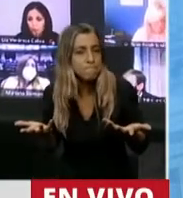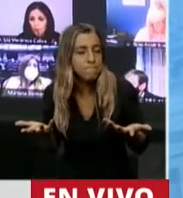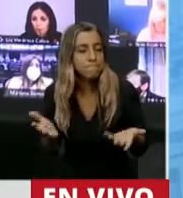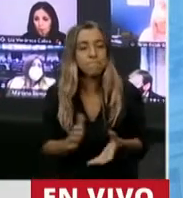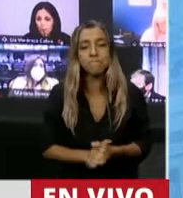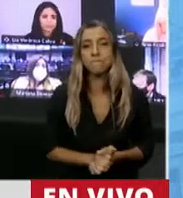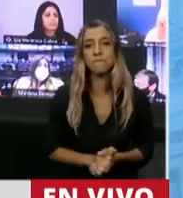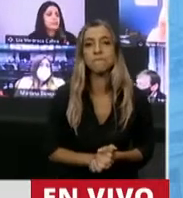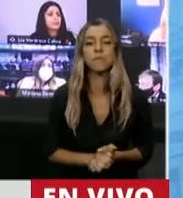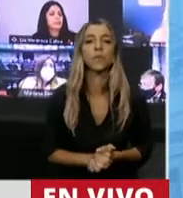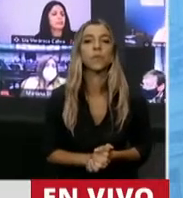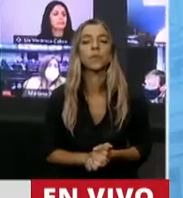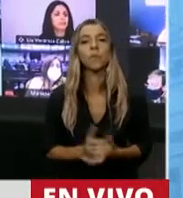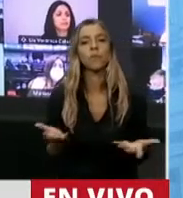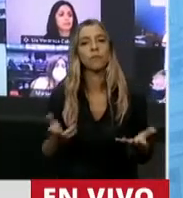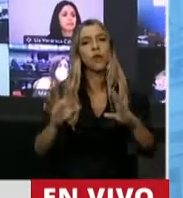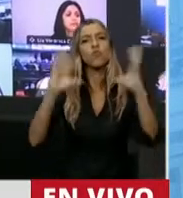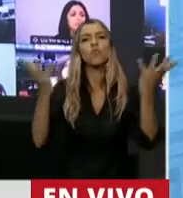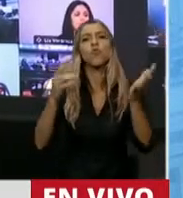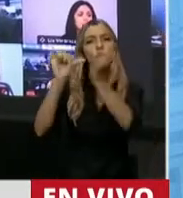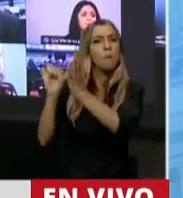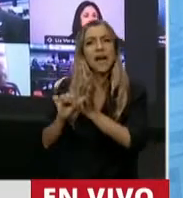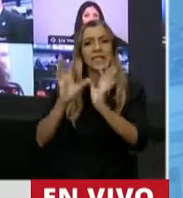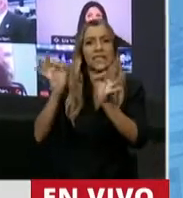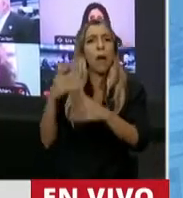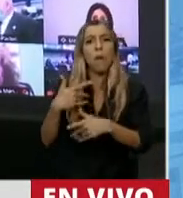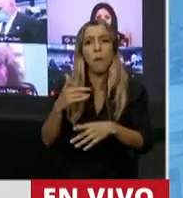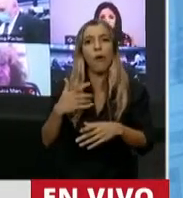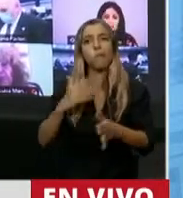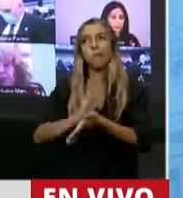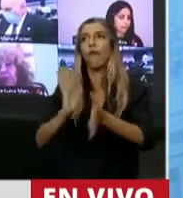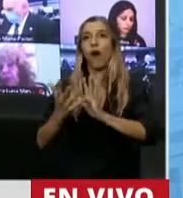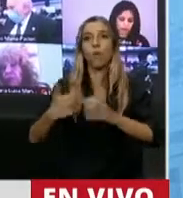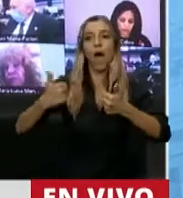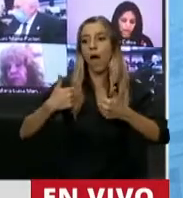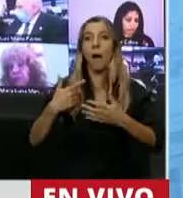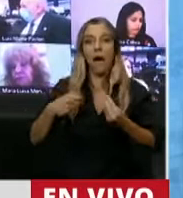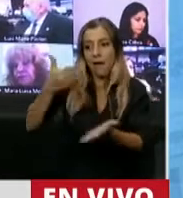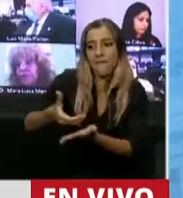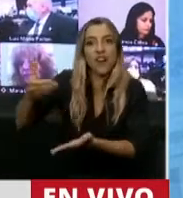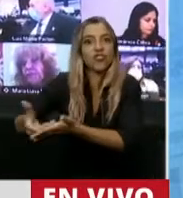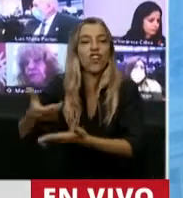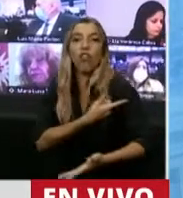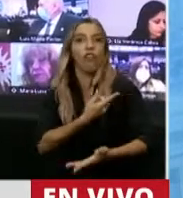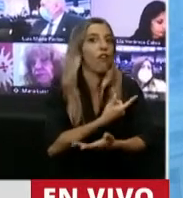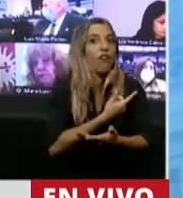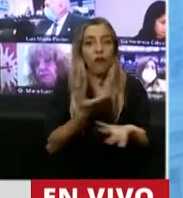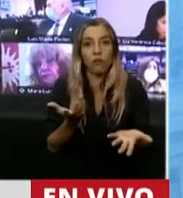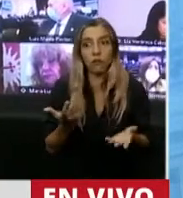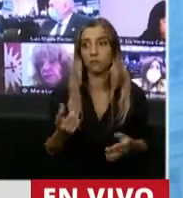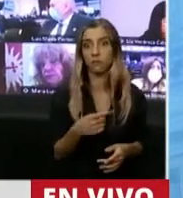En un mundo donde los países compiten para atraer inversiones, nosotros nos damos el lujo de crear nuevos impuestos. Los argentinos necesitan que seamos